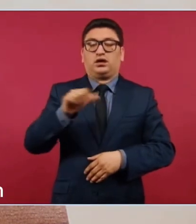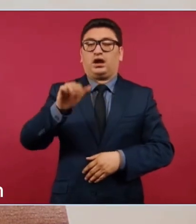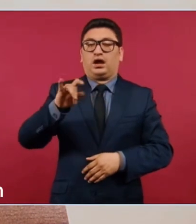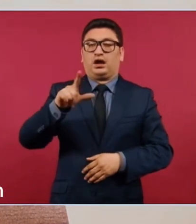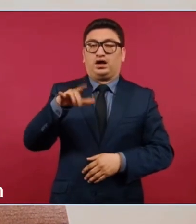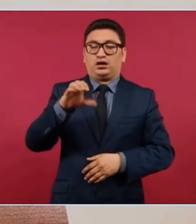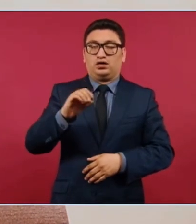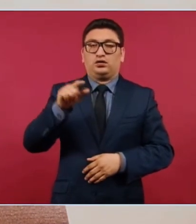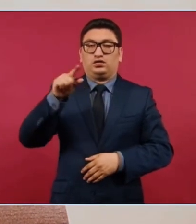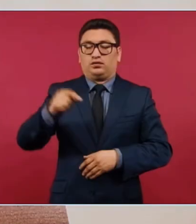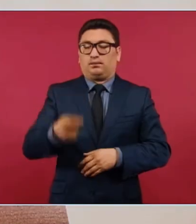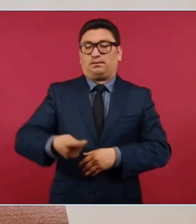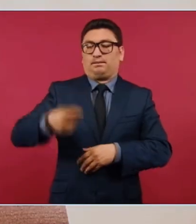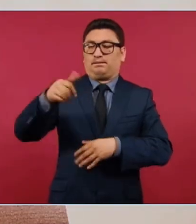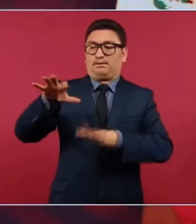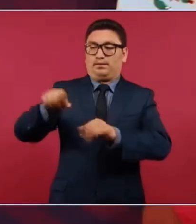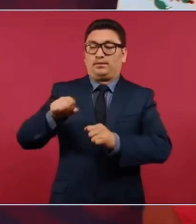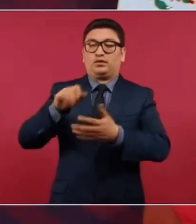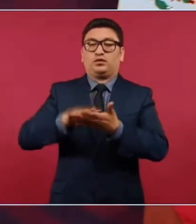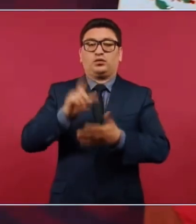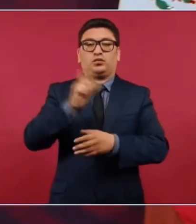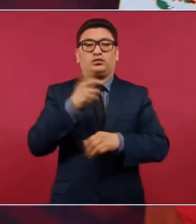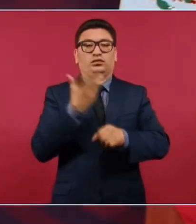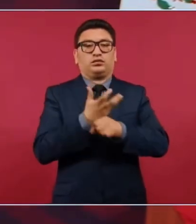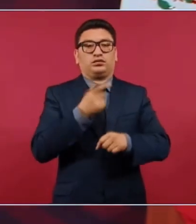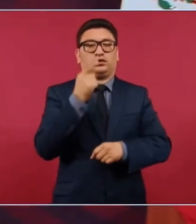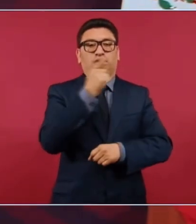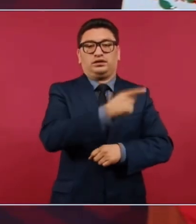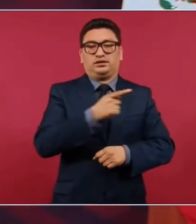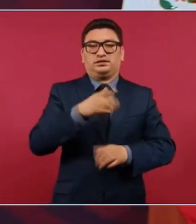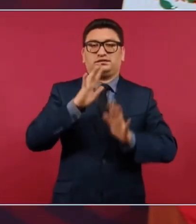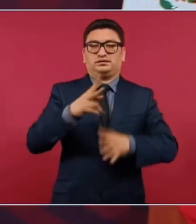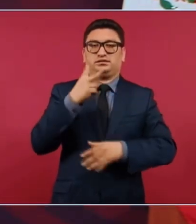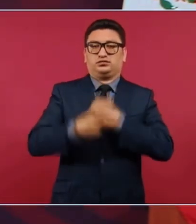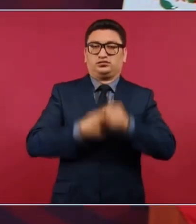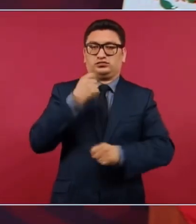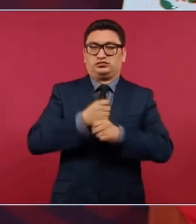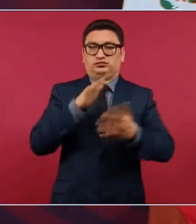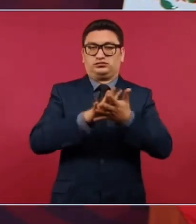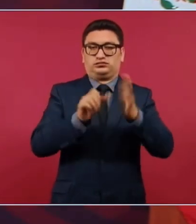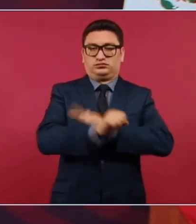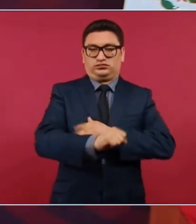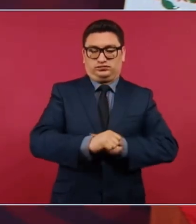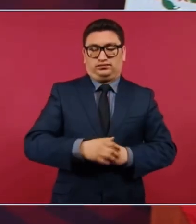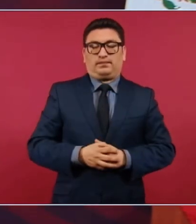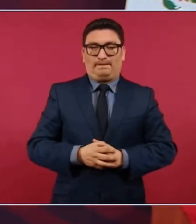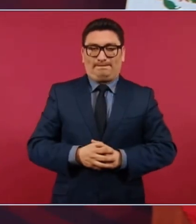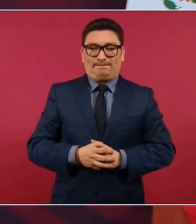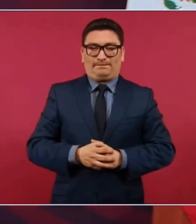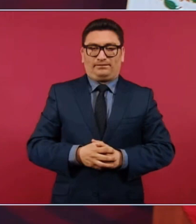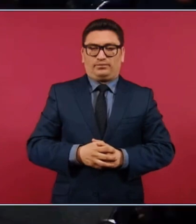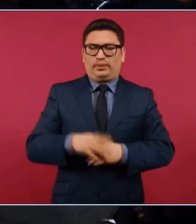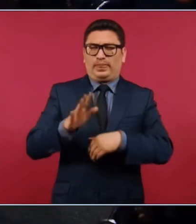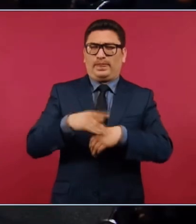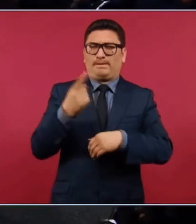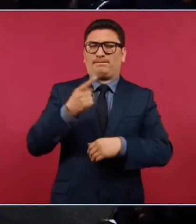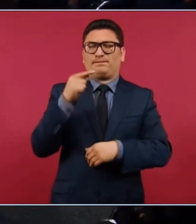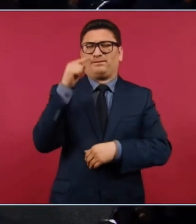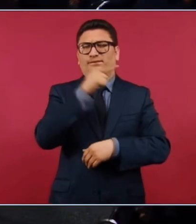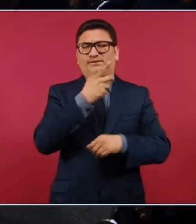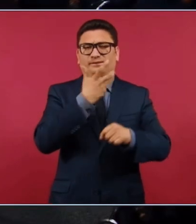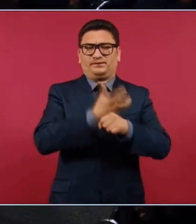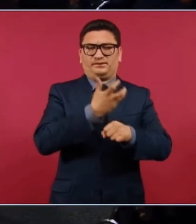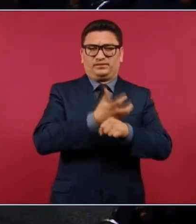primera orden de aprehensión cuando en Estados Unidos García Luna llevaba dos años tras las rejas. Y porque Estados Unidos